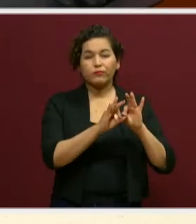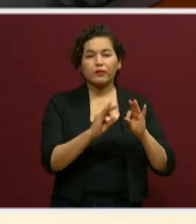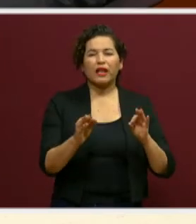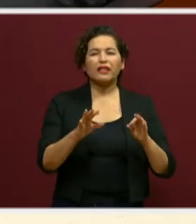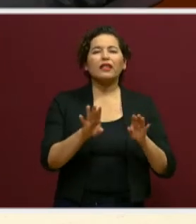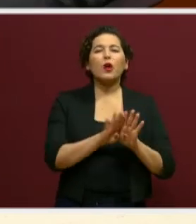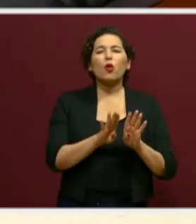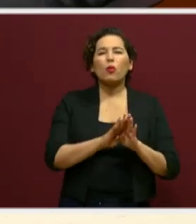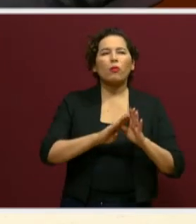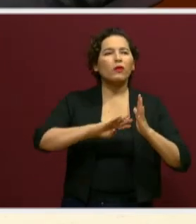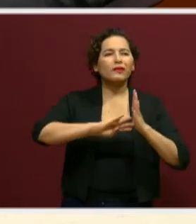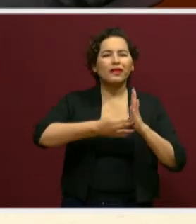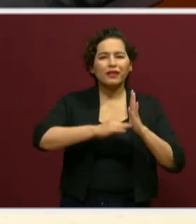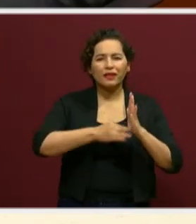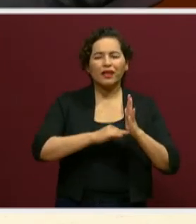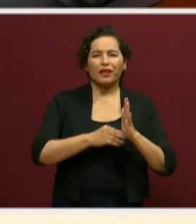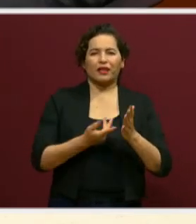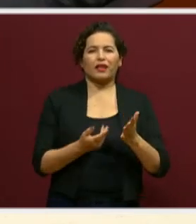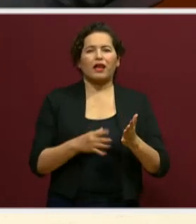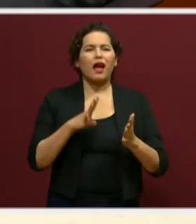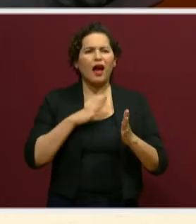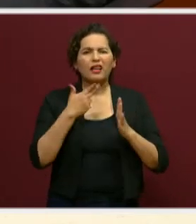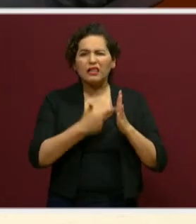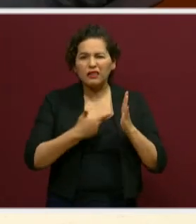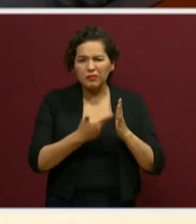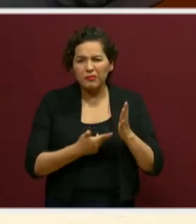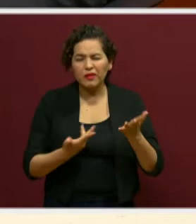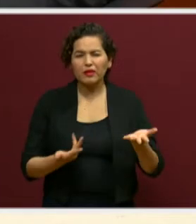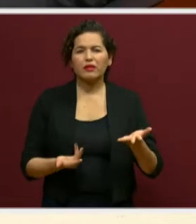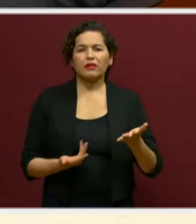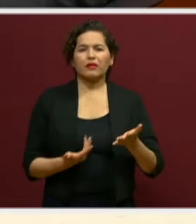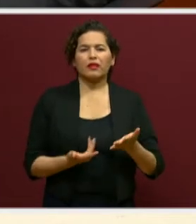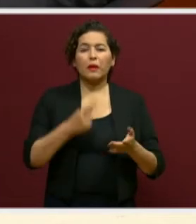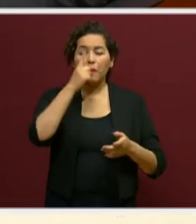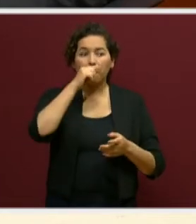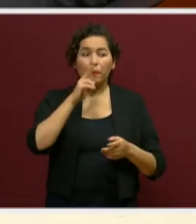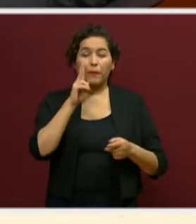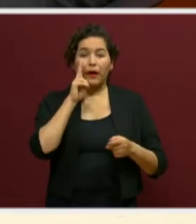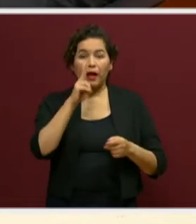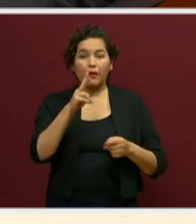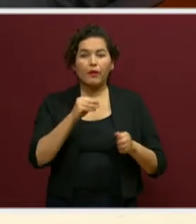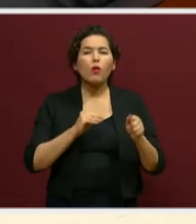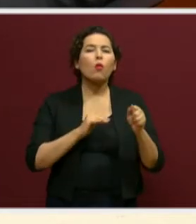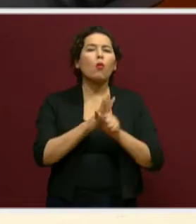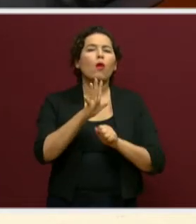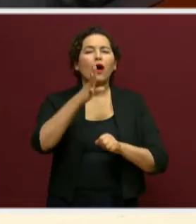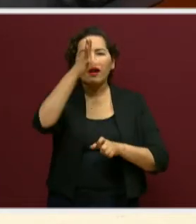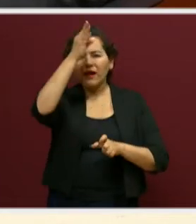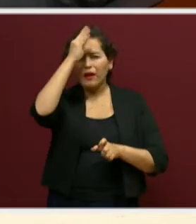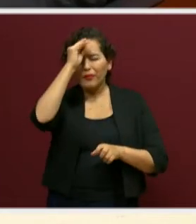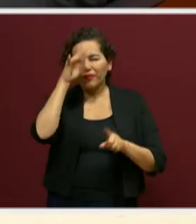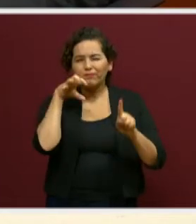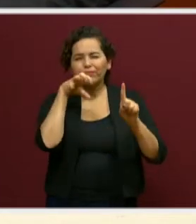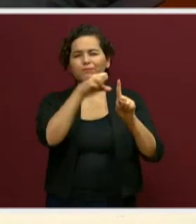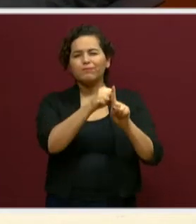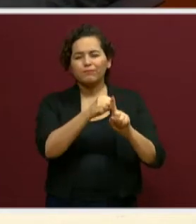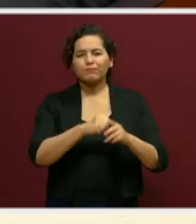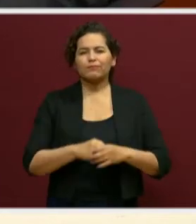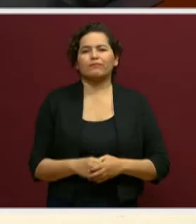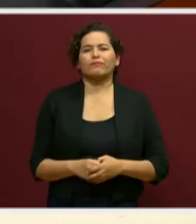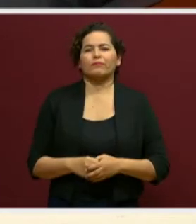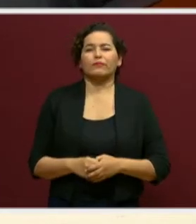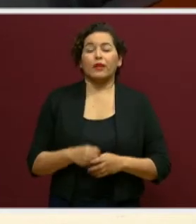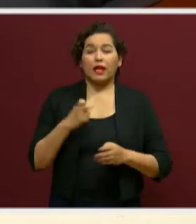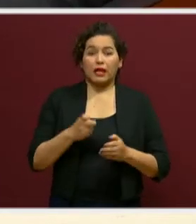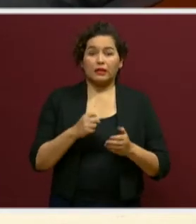recursos y herramientas para demostrar el repertorio de aprendizajes alcanzados. Creo que esa fue una de las mayores fortalezas. Este documento es amplio.